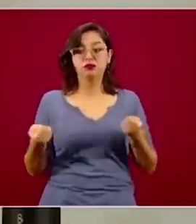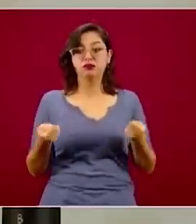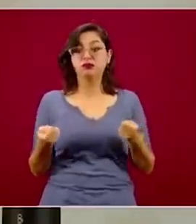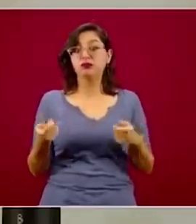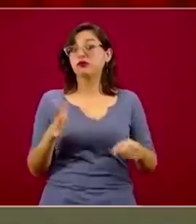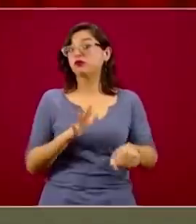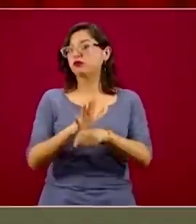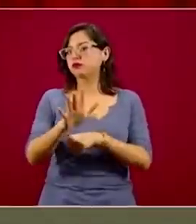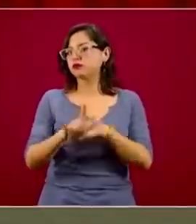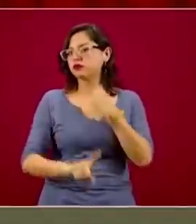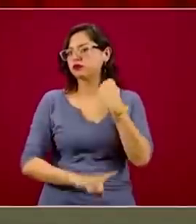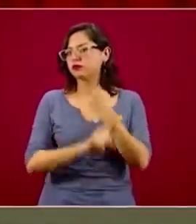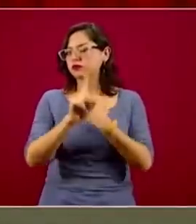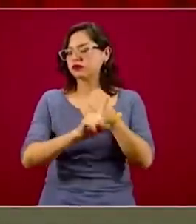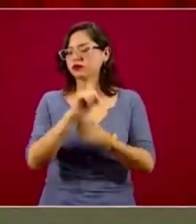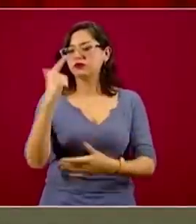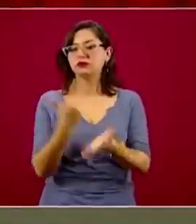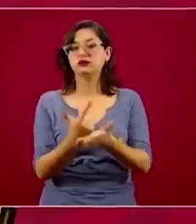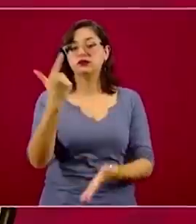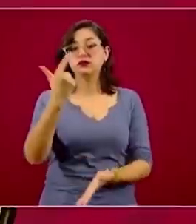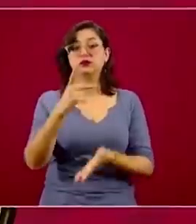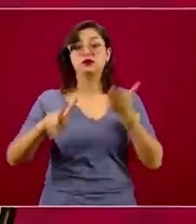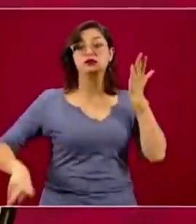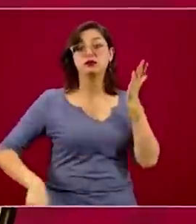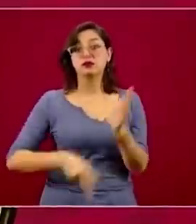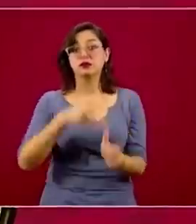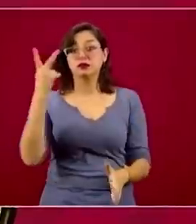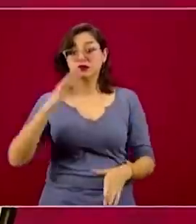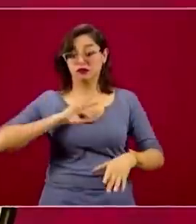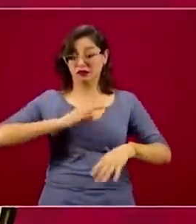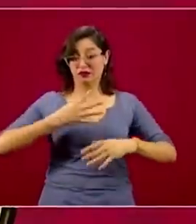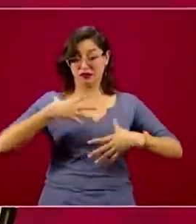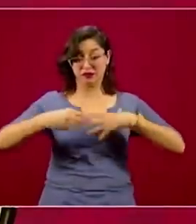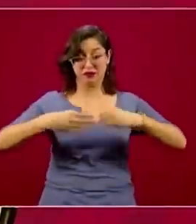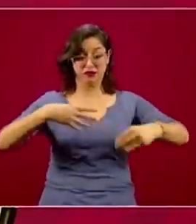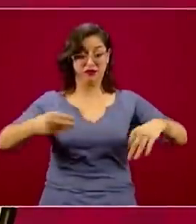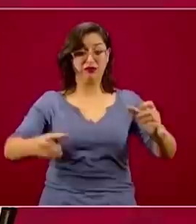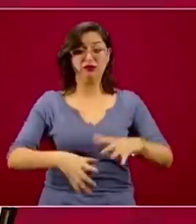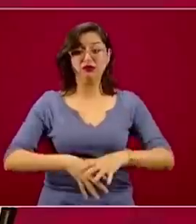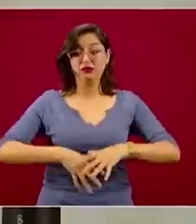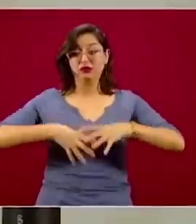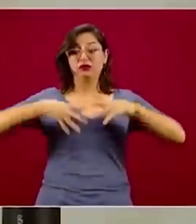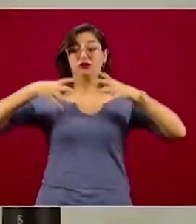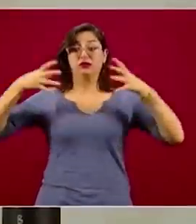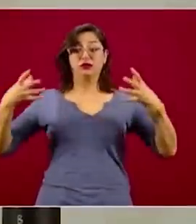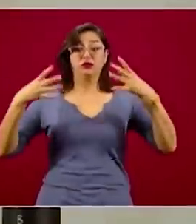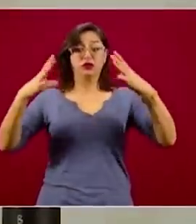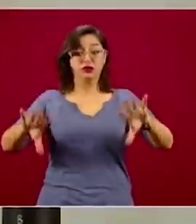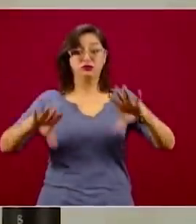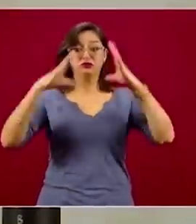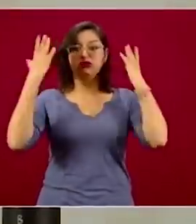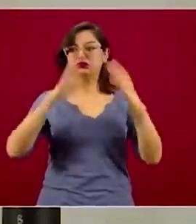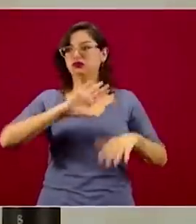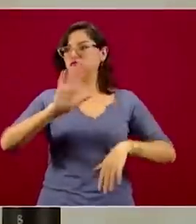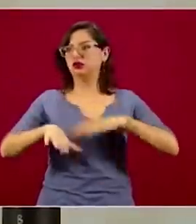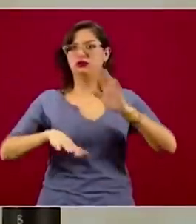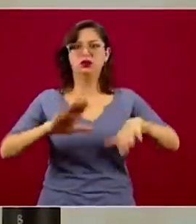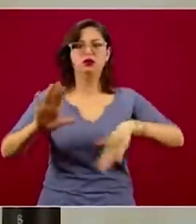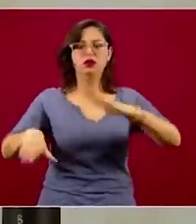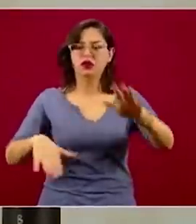repunte de la epidemia, que empezaran a acelerarse los contagios, por lo tanto los casos y eventualmente las defunciones.